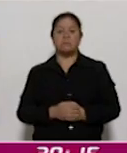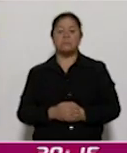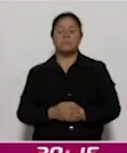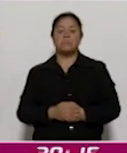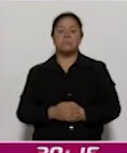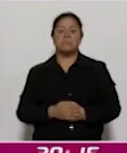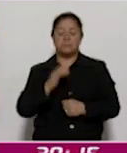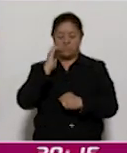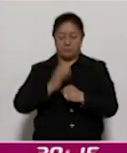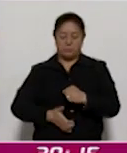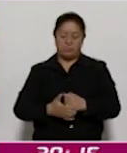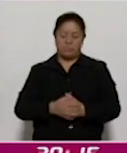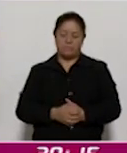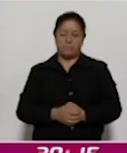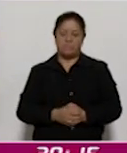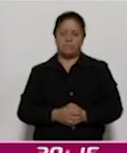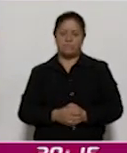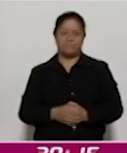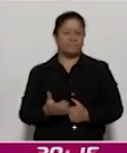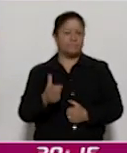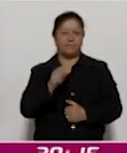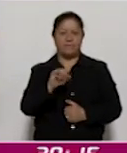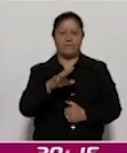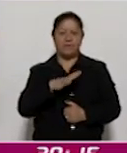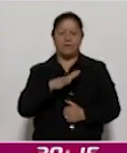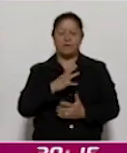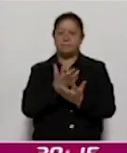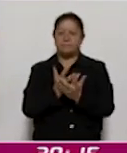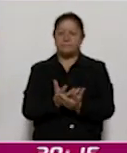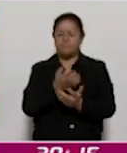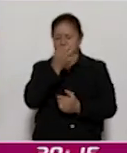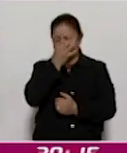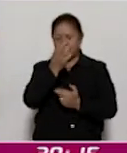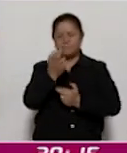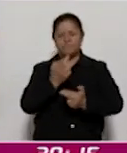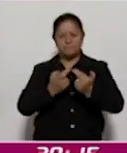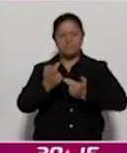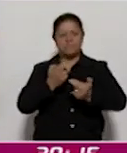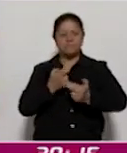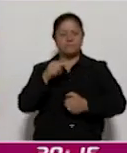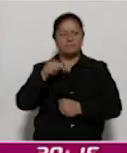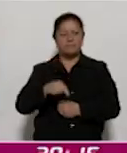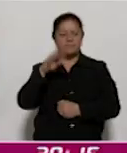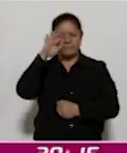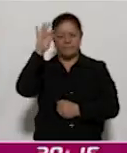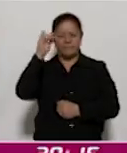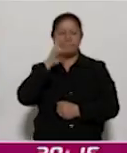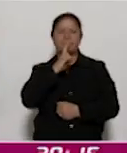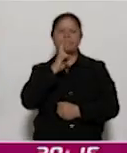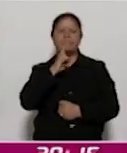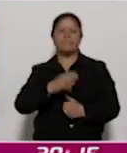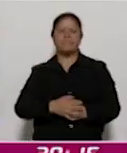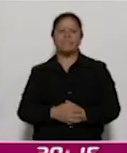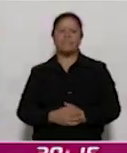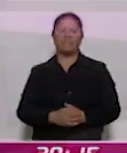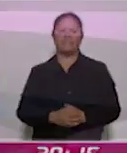Con esta información hacemos una pausa y enseguida volvemos a Coracid Noticias.